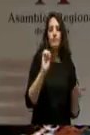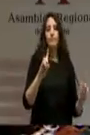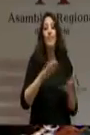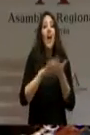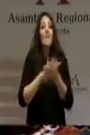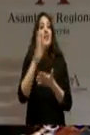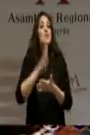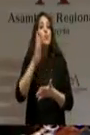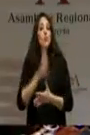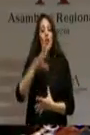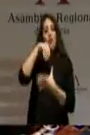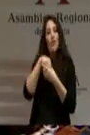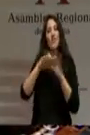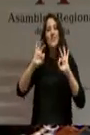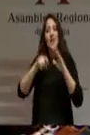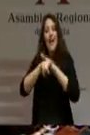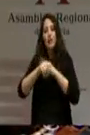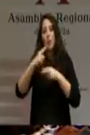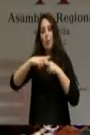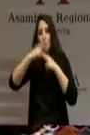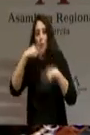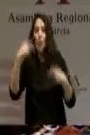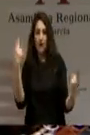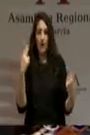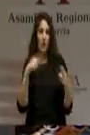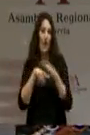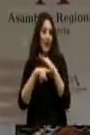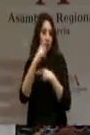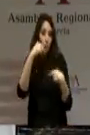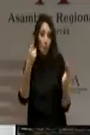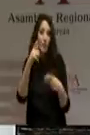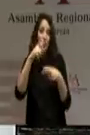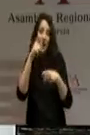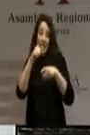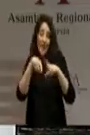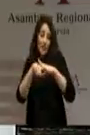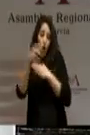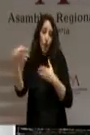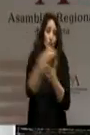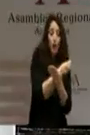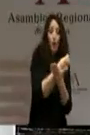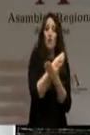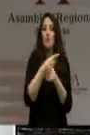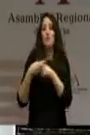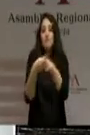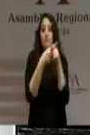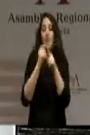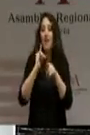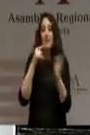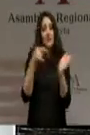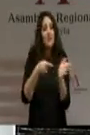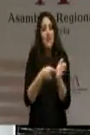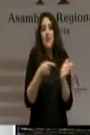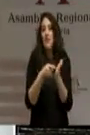que tienen que ver con la gestión de lo público, de lo público, de lo de todos. Y ahí el nivel de exigencia solo puede ser